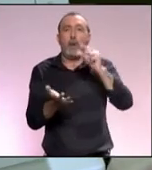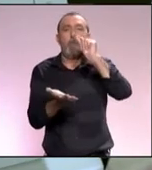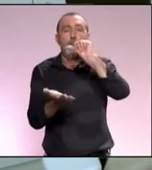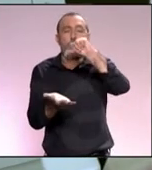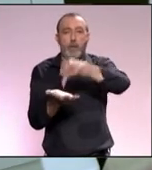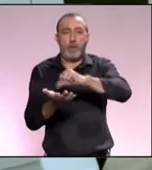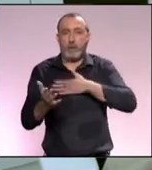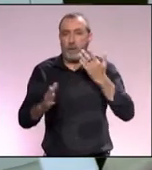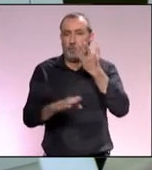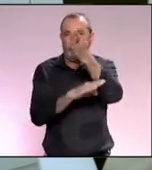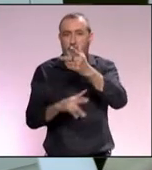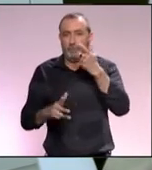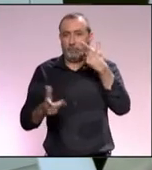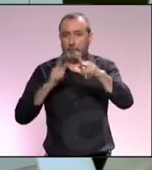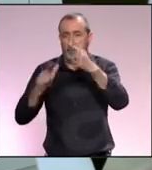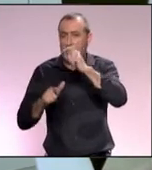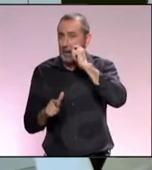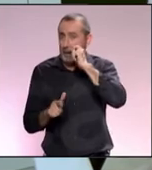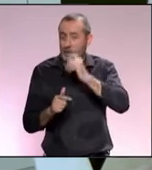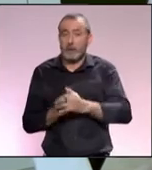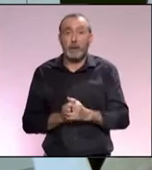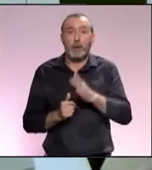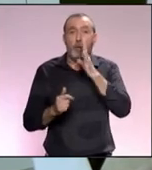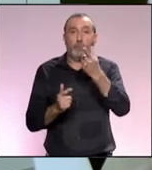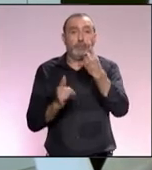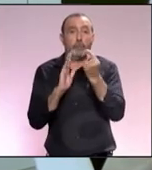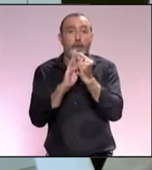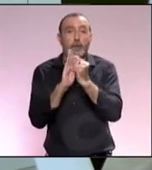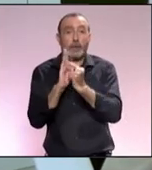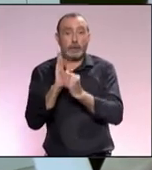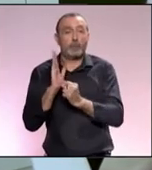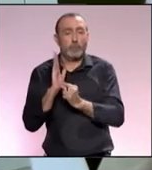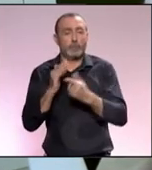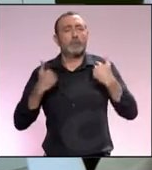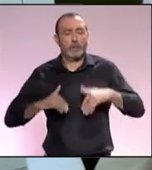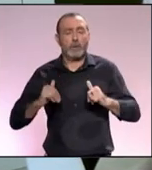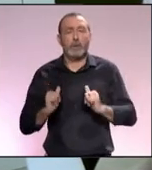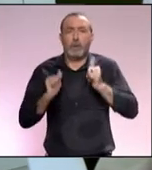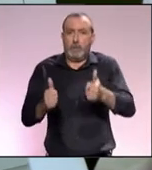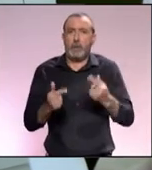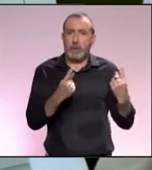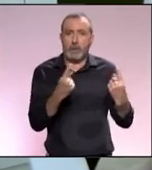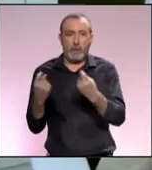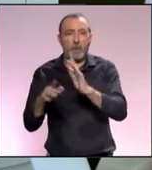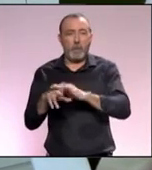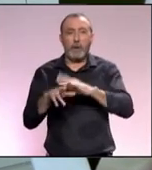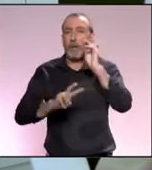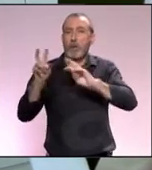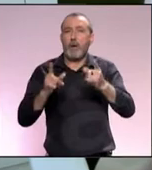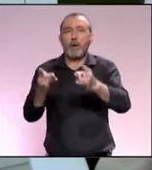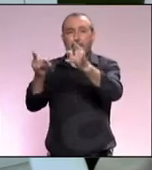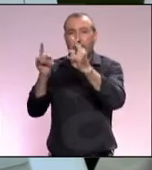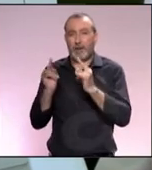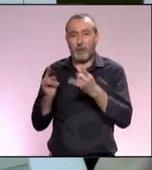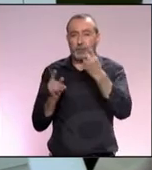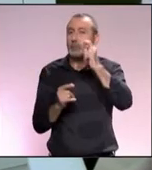viajar. Es un requisito que ya es absolutamente necesario para poder atraer un turismo